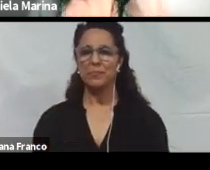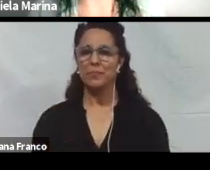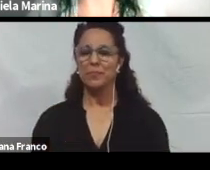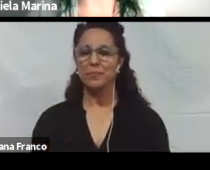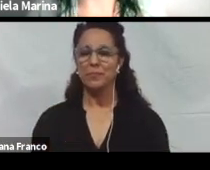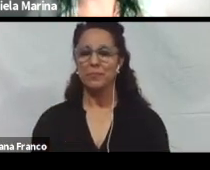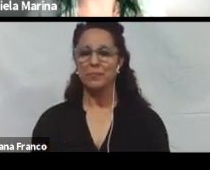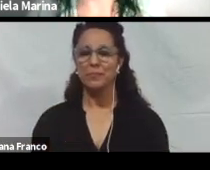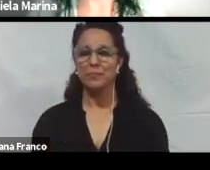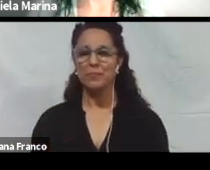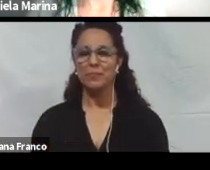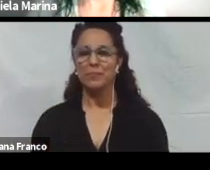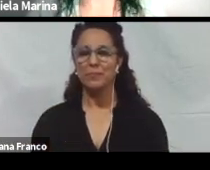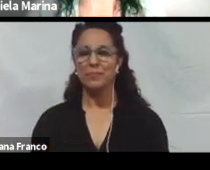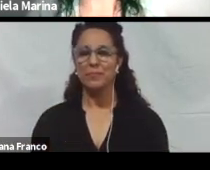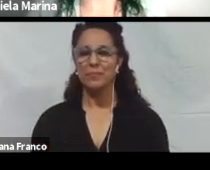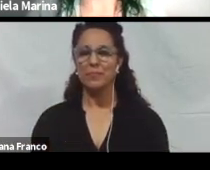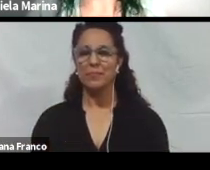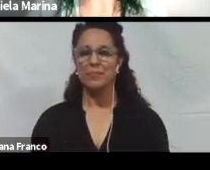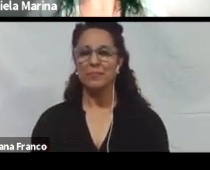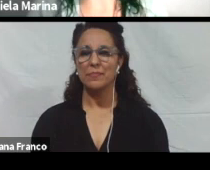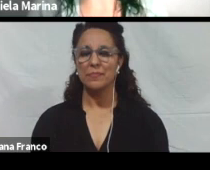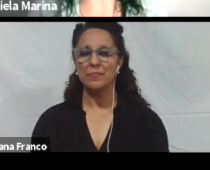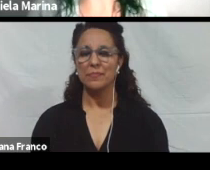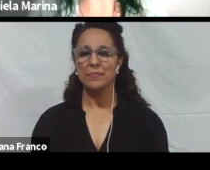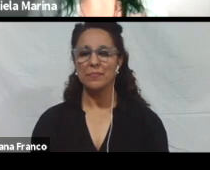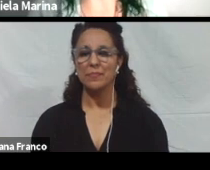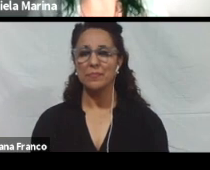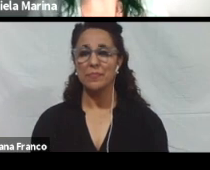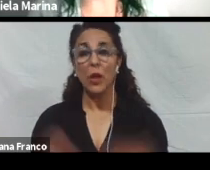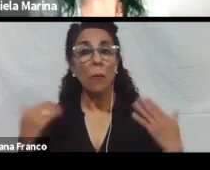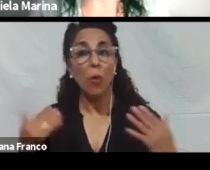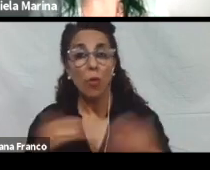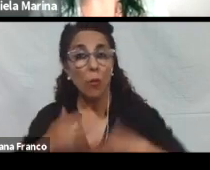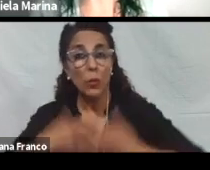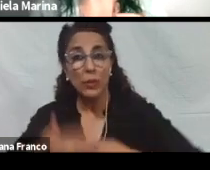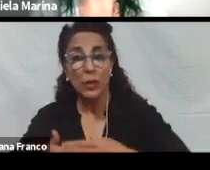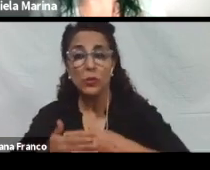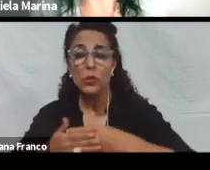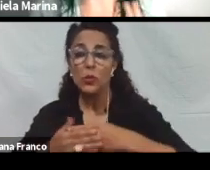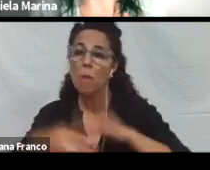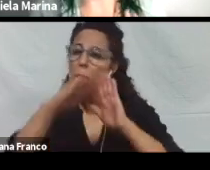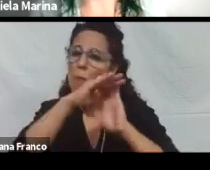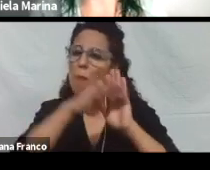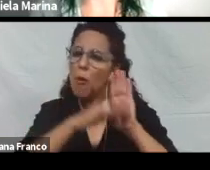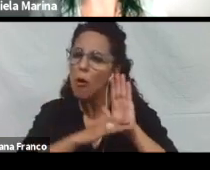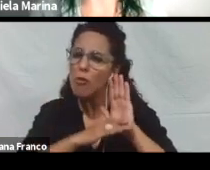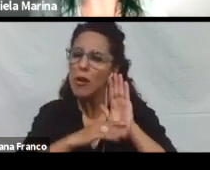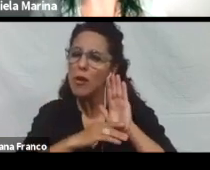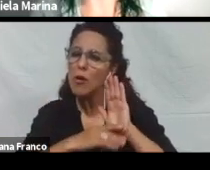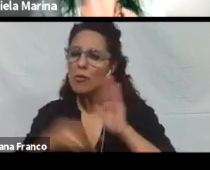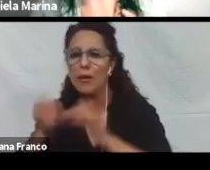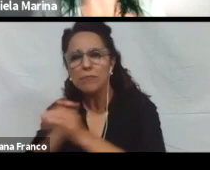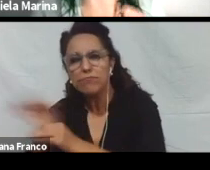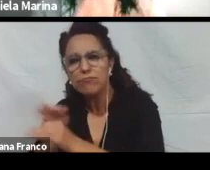sistema educativo? Bueno, podemos utilizar un modelo de enseñanza que puede servirnos como guía al momento de